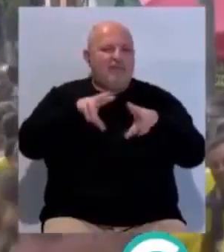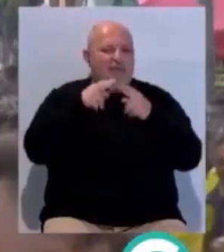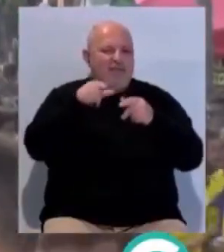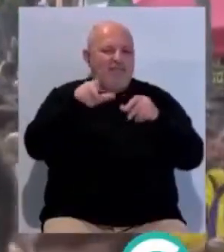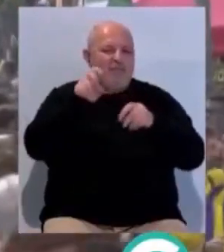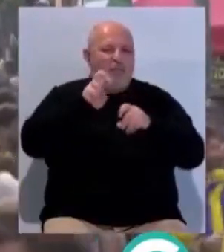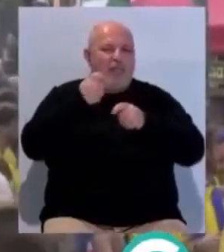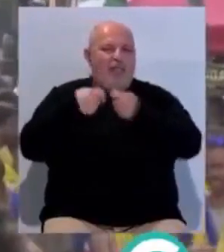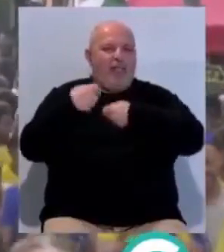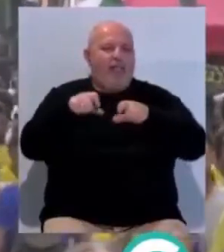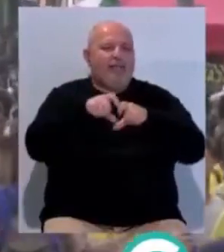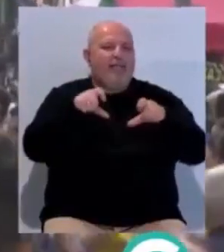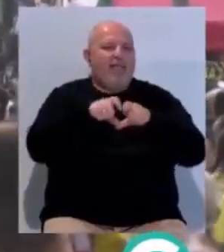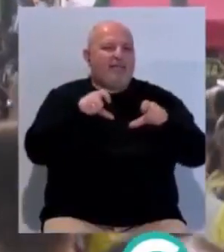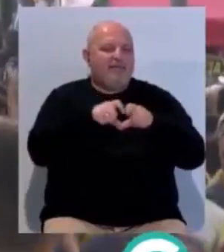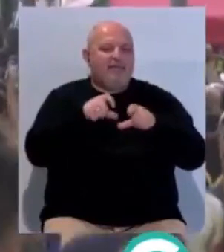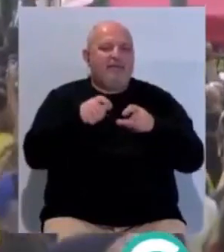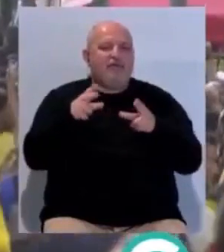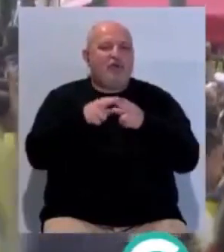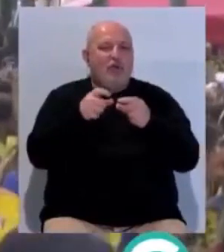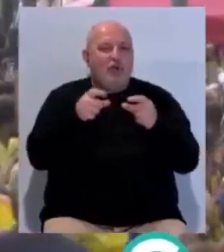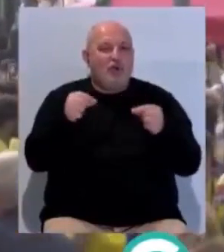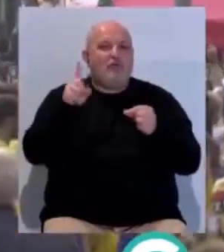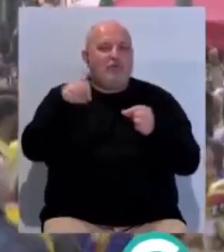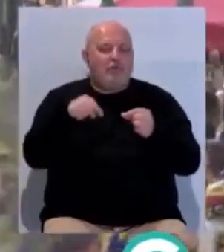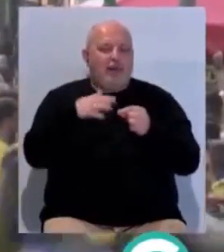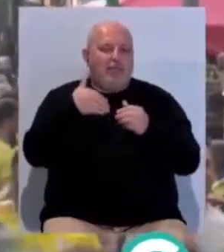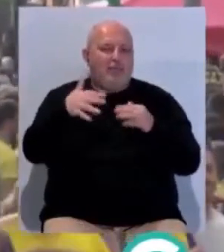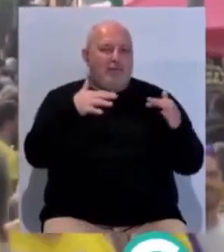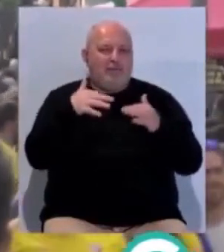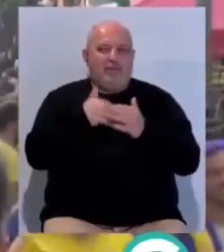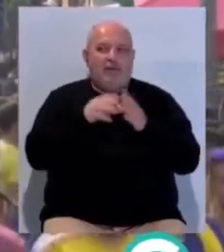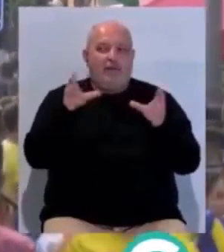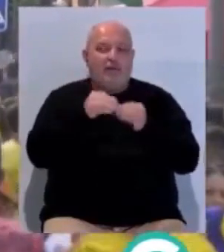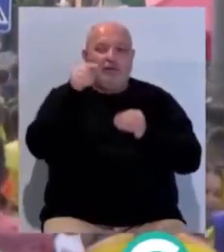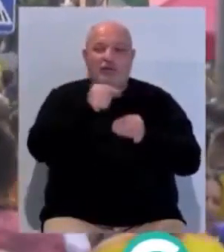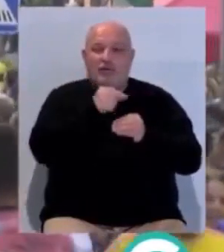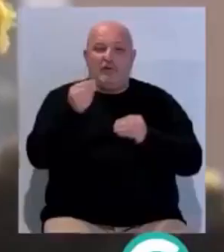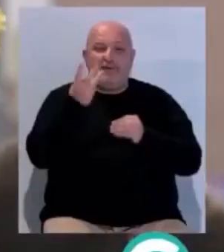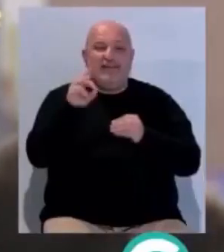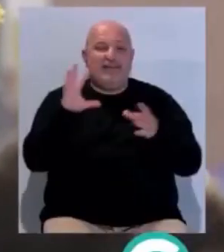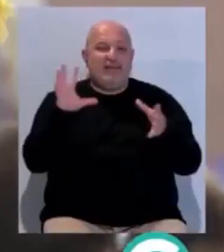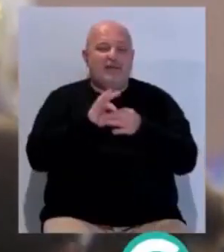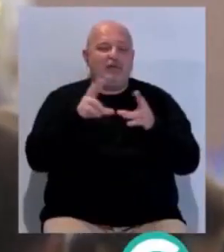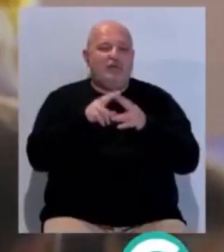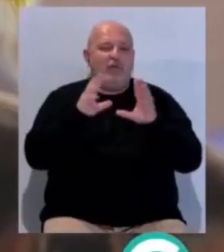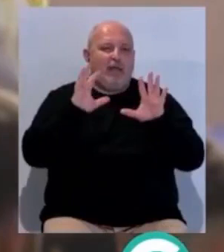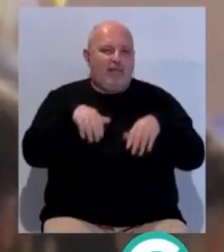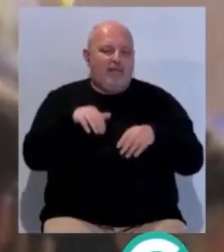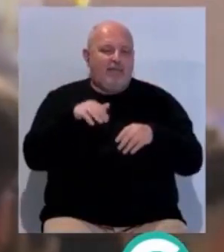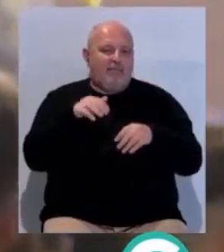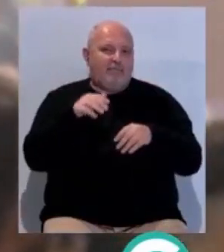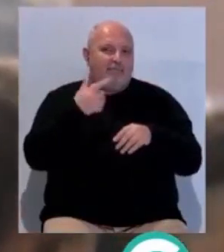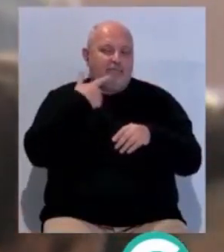intentando reventa de entradas y de abonos para ese próximo partido. Del total, una treintena corresponde a socios del club a los que,